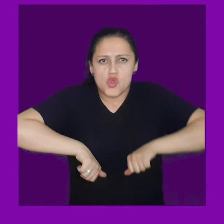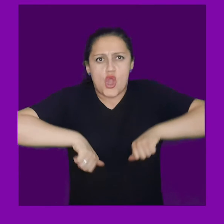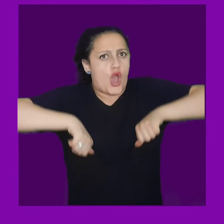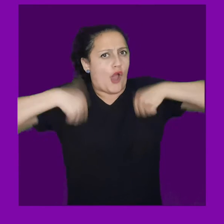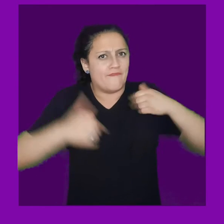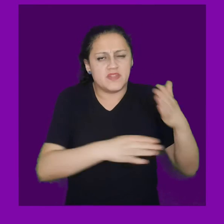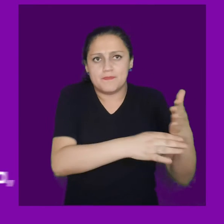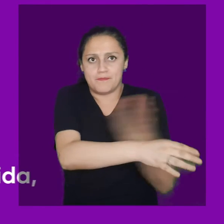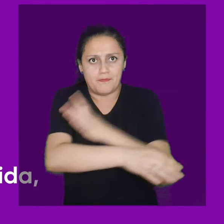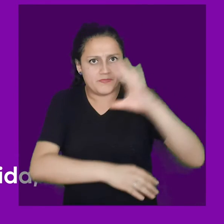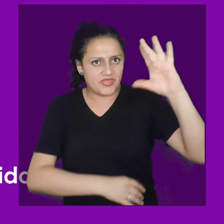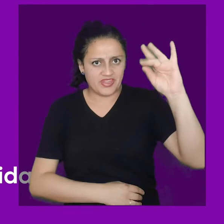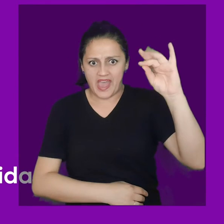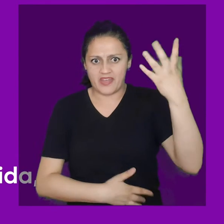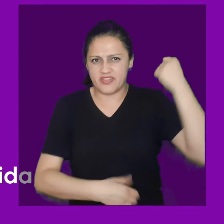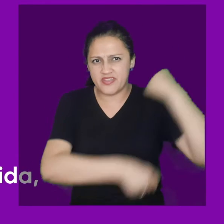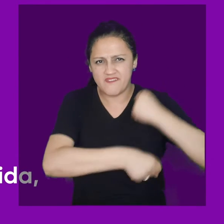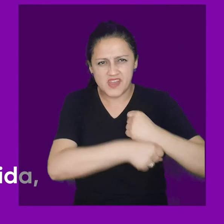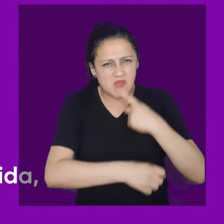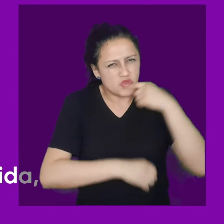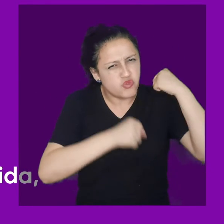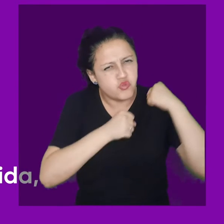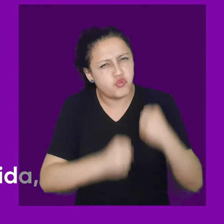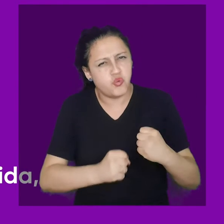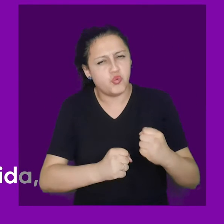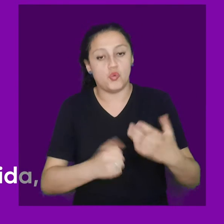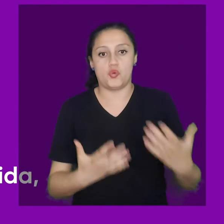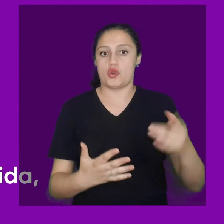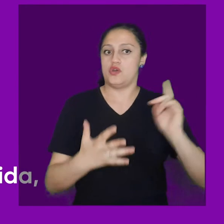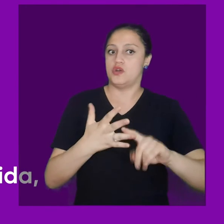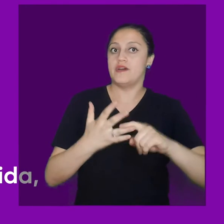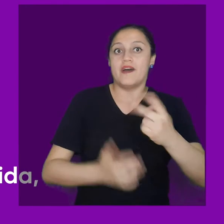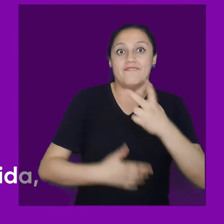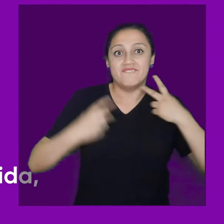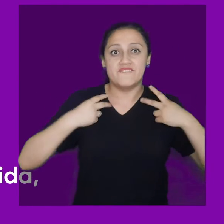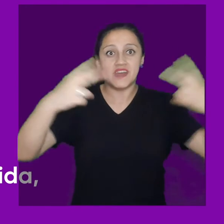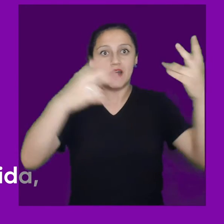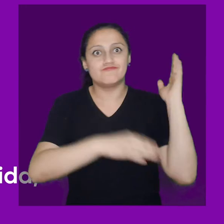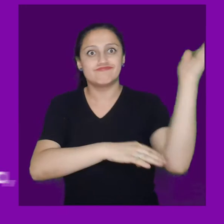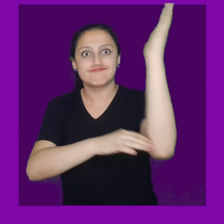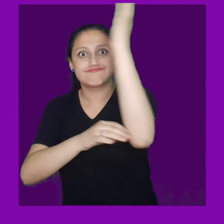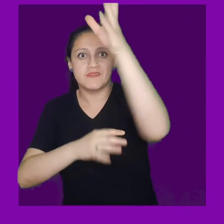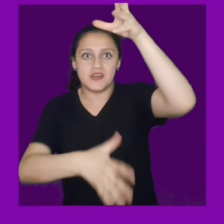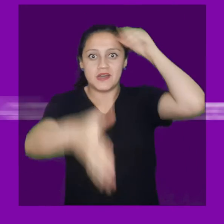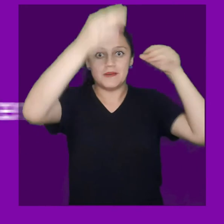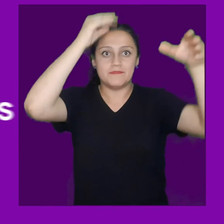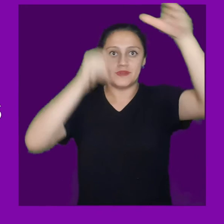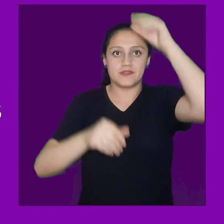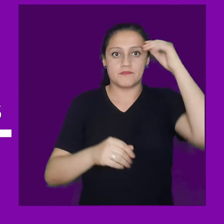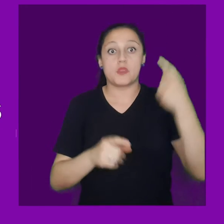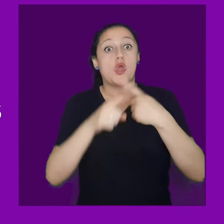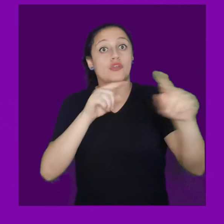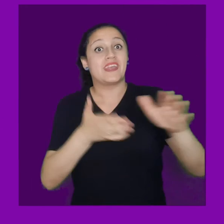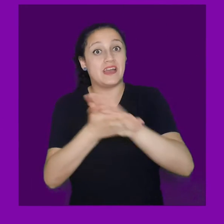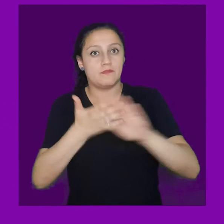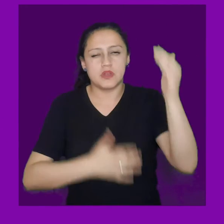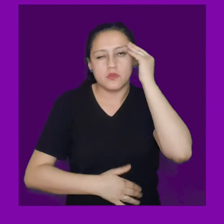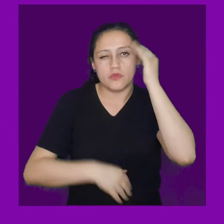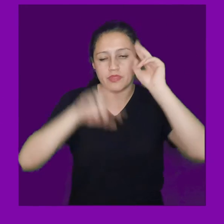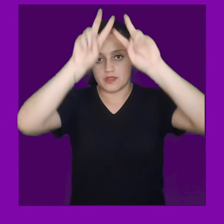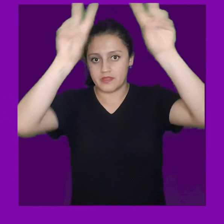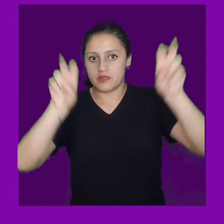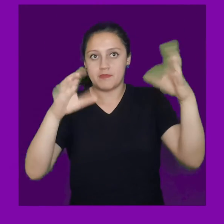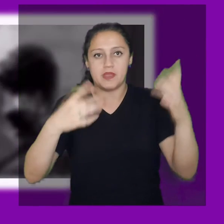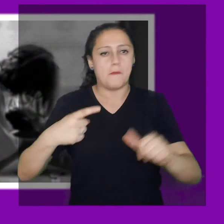duro a temprana edad. El viaje exterior como un camino de vida, de aprendizaje, por ejemplo. Acuerdan tres temas.